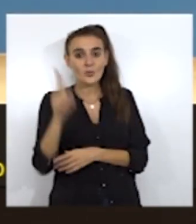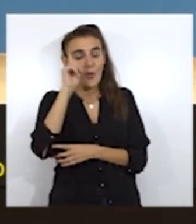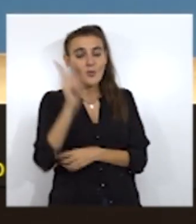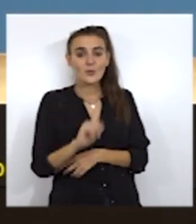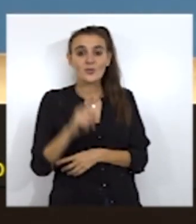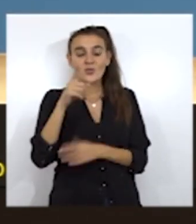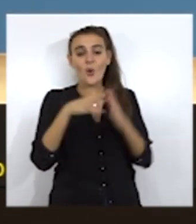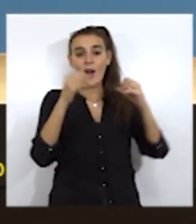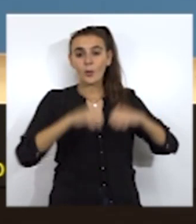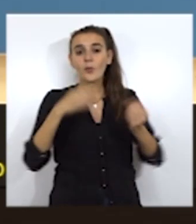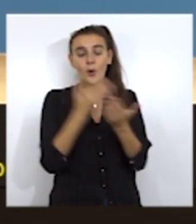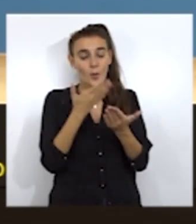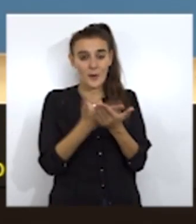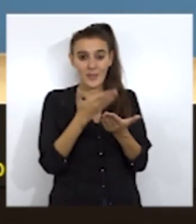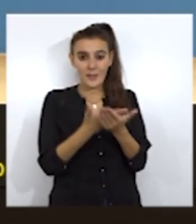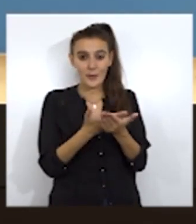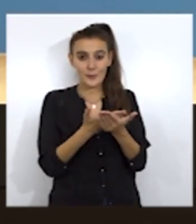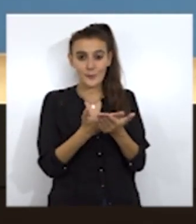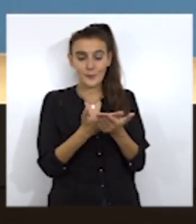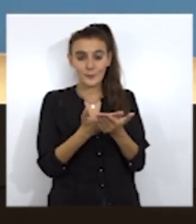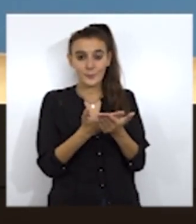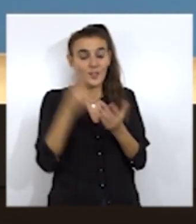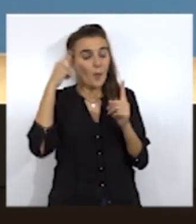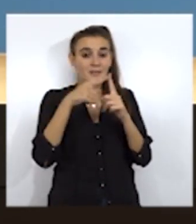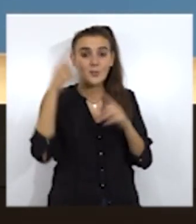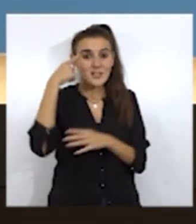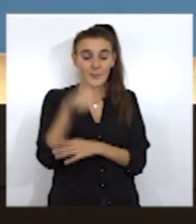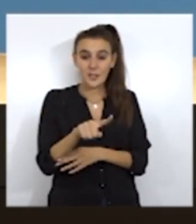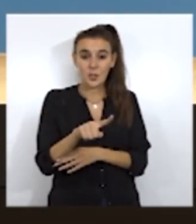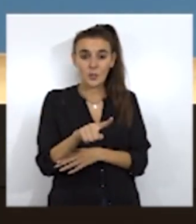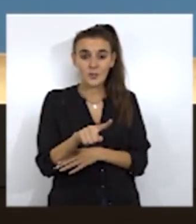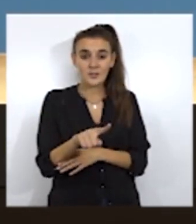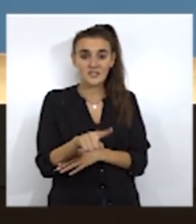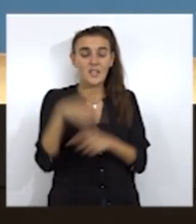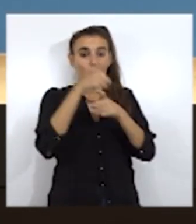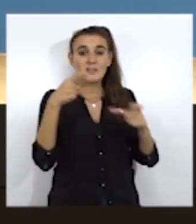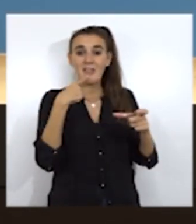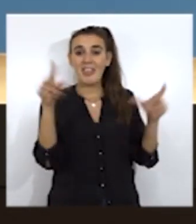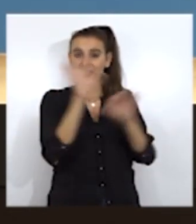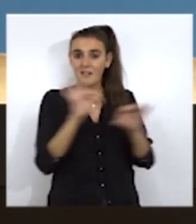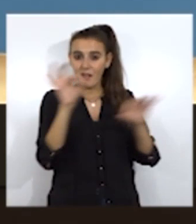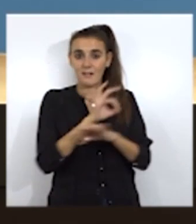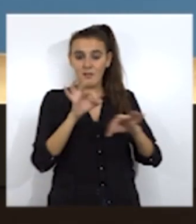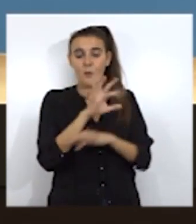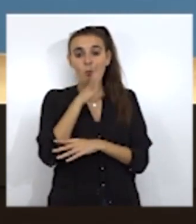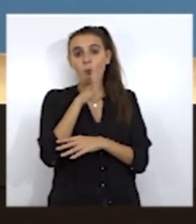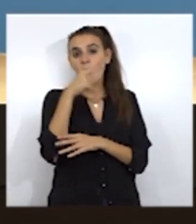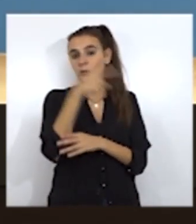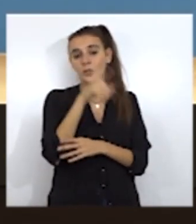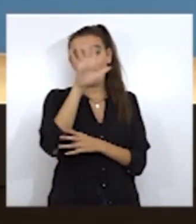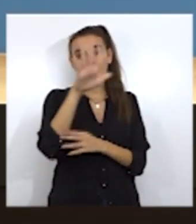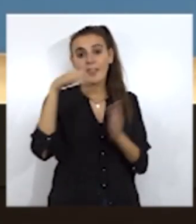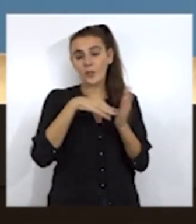acuerdo para saberlo. Nadie tuvo nada que decir que se pasara de 5.000